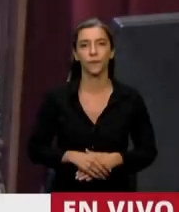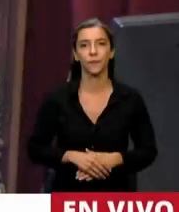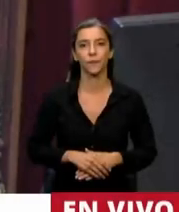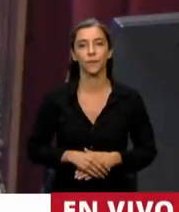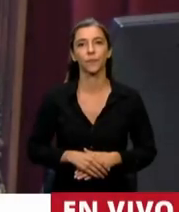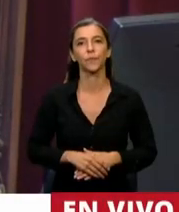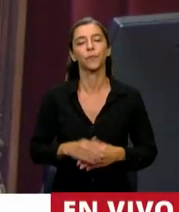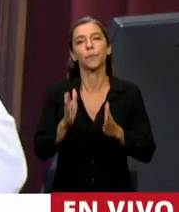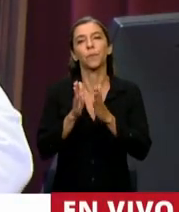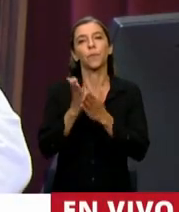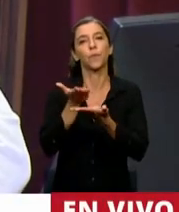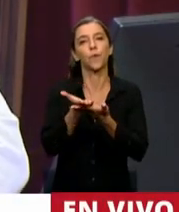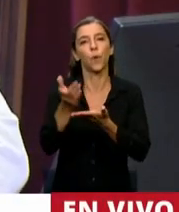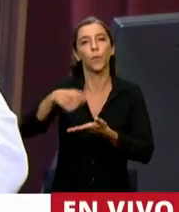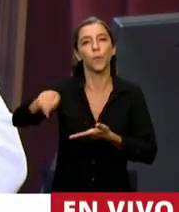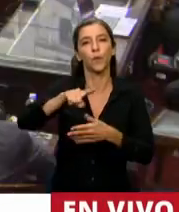Tiene la palabra el deputado de Iglesias.